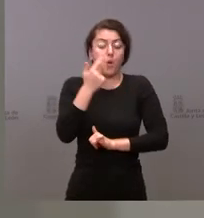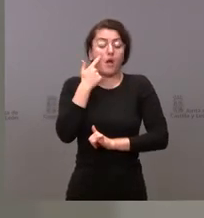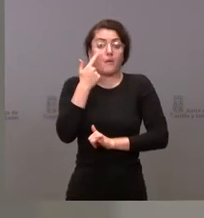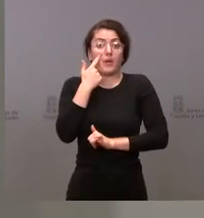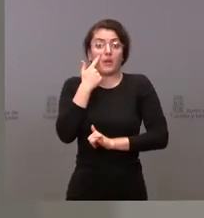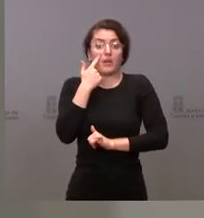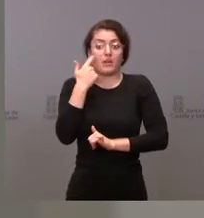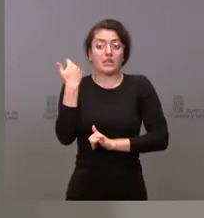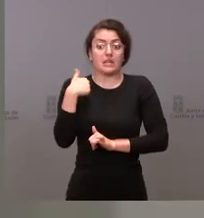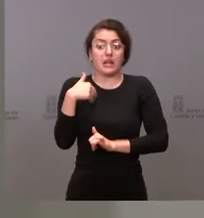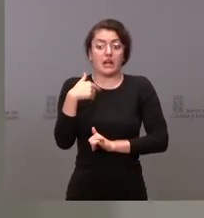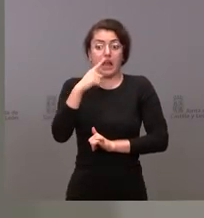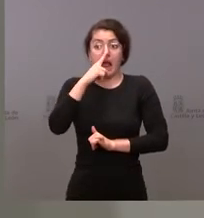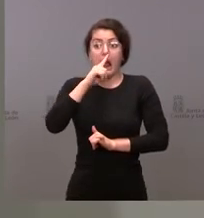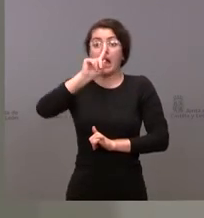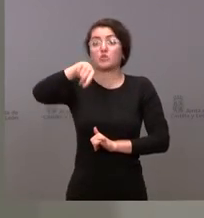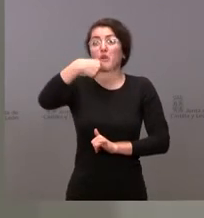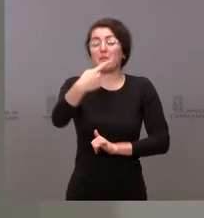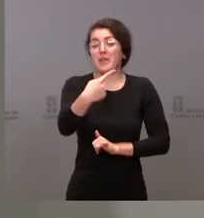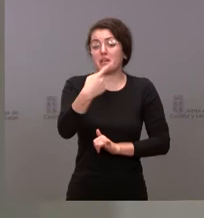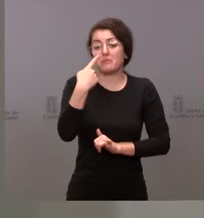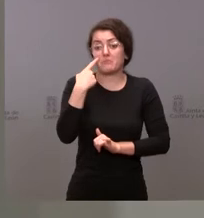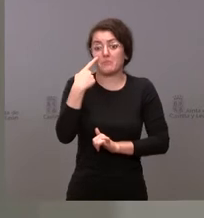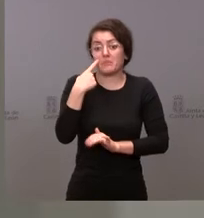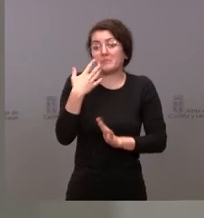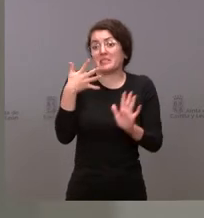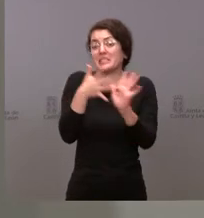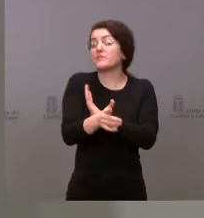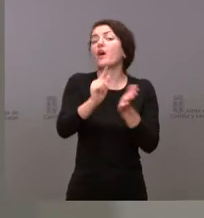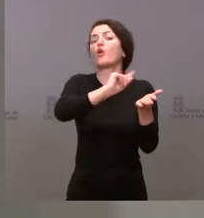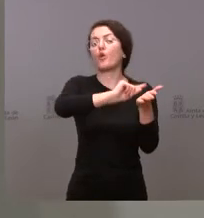del siguiente año de 2022 por tanto habrá un contrato nuevo